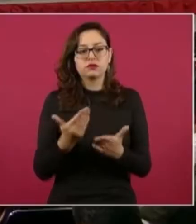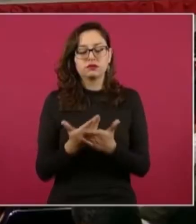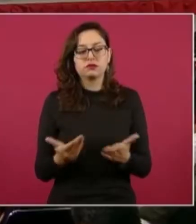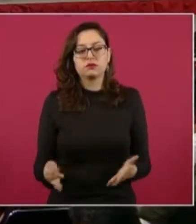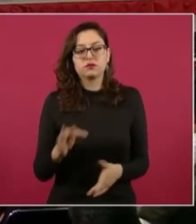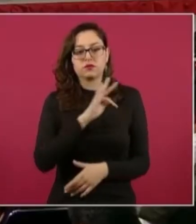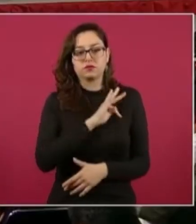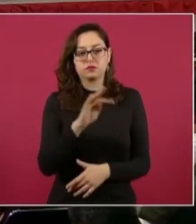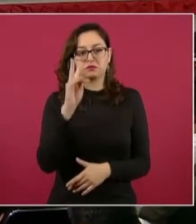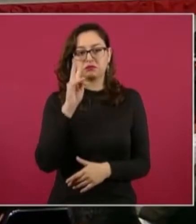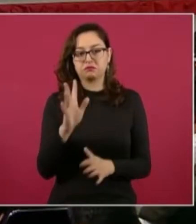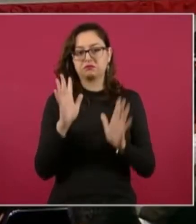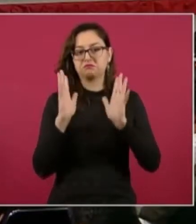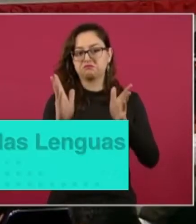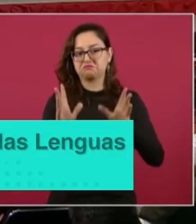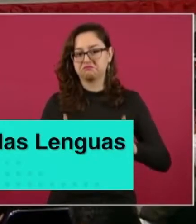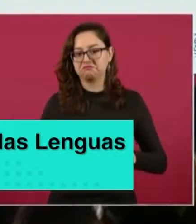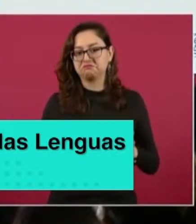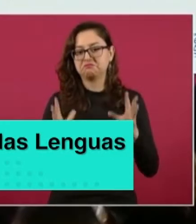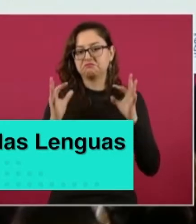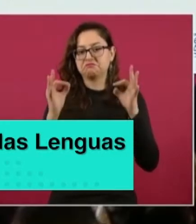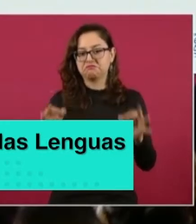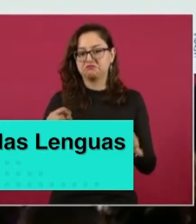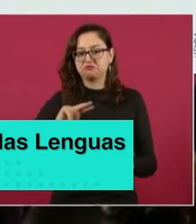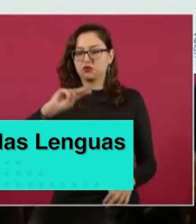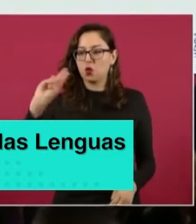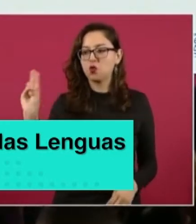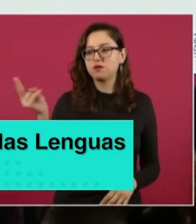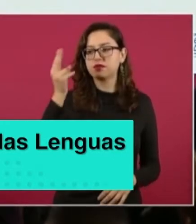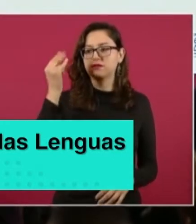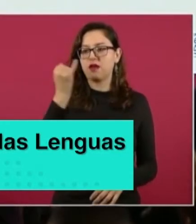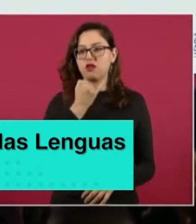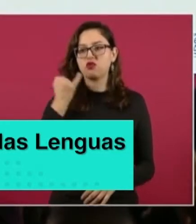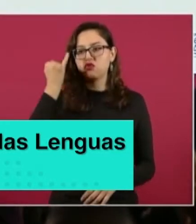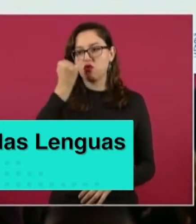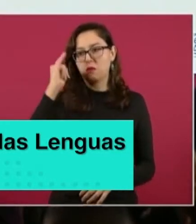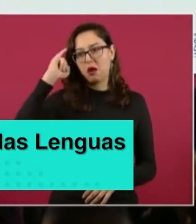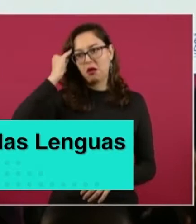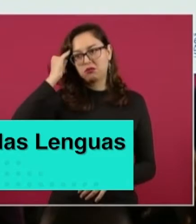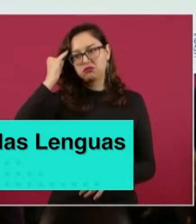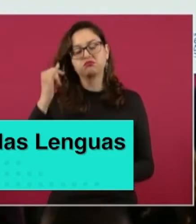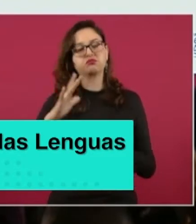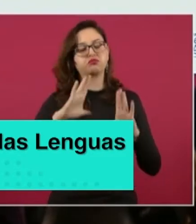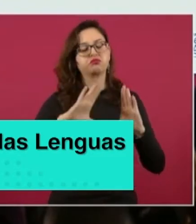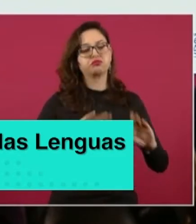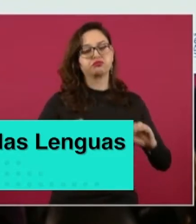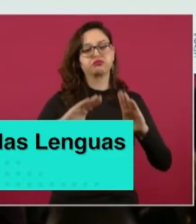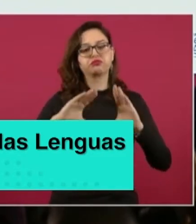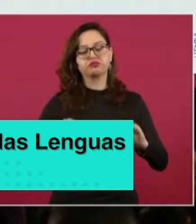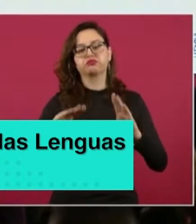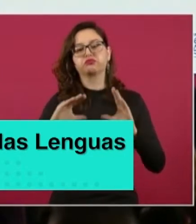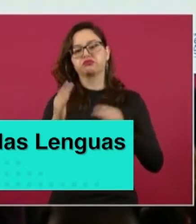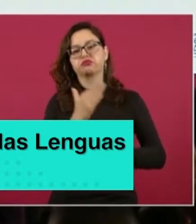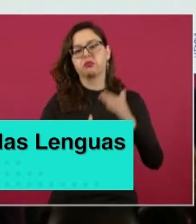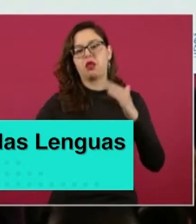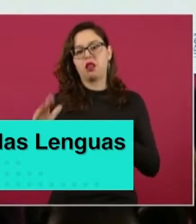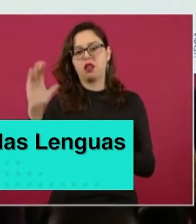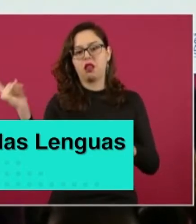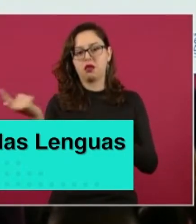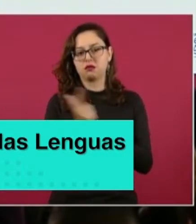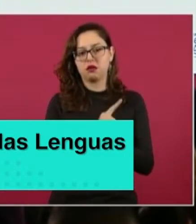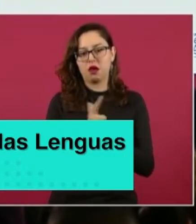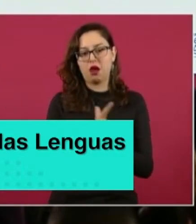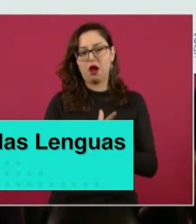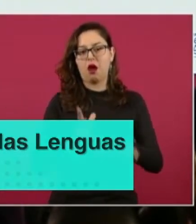En noviembre de este año se emitirá la convocatoria para los aspirantes a ingresar a la nueva Universidad